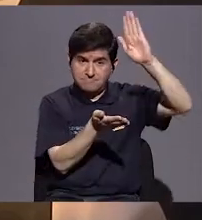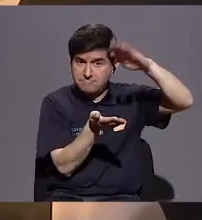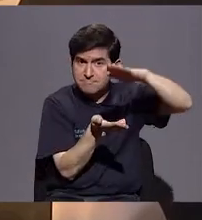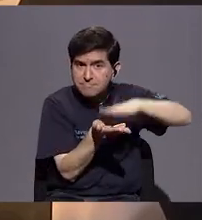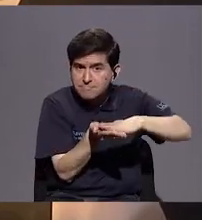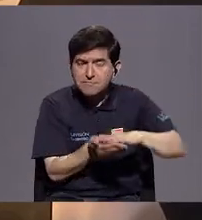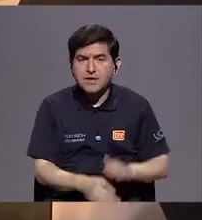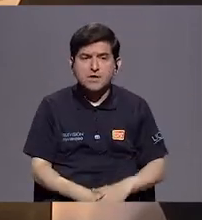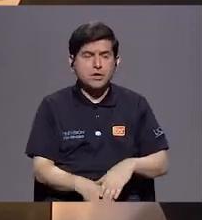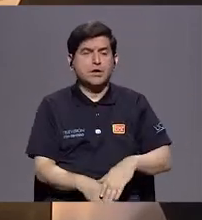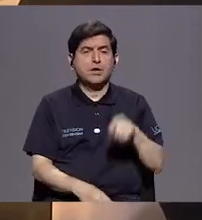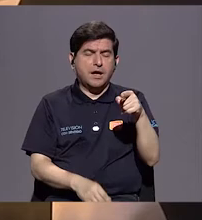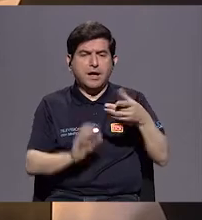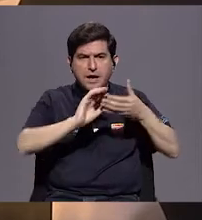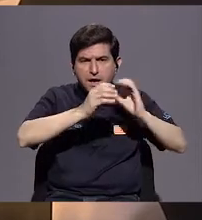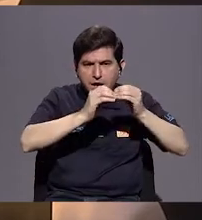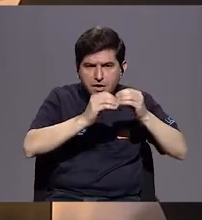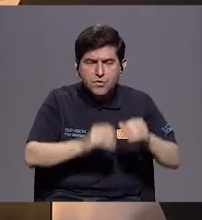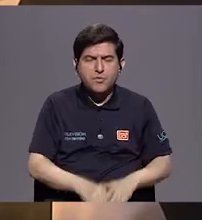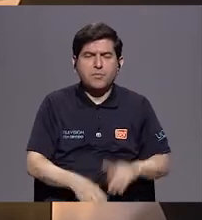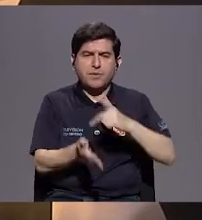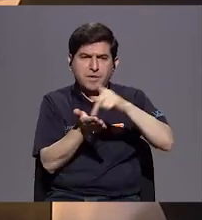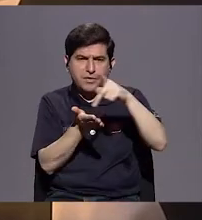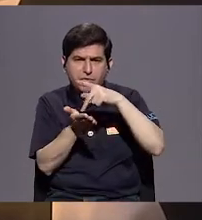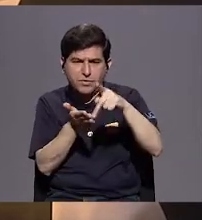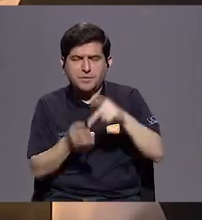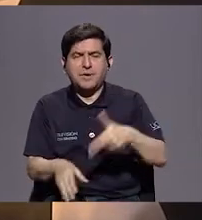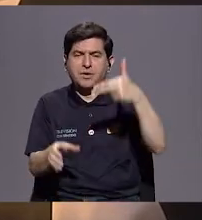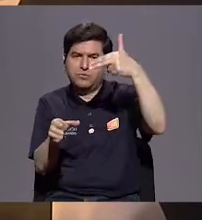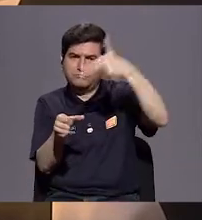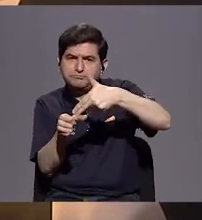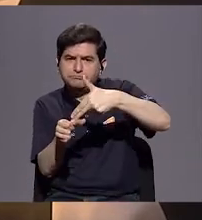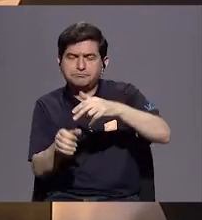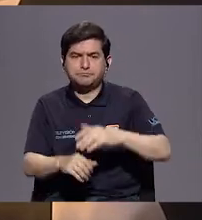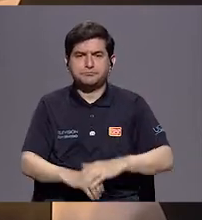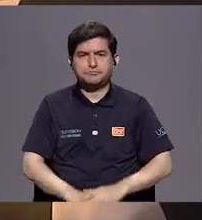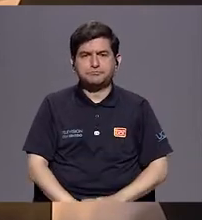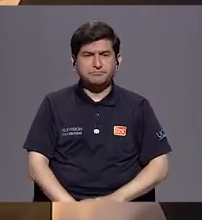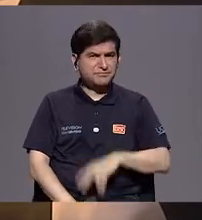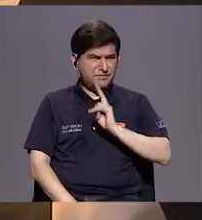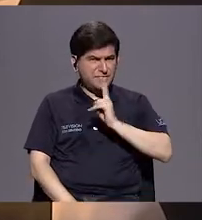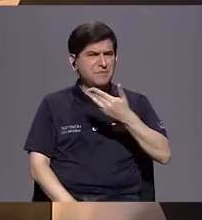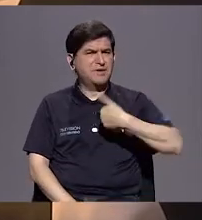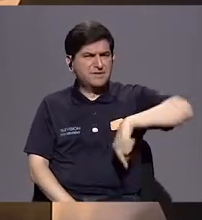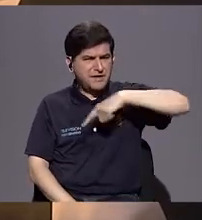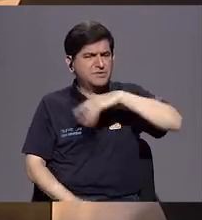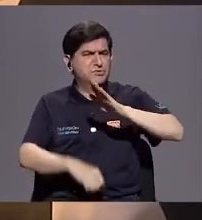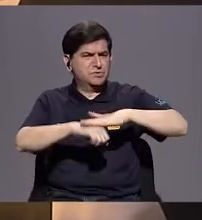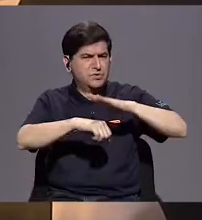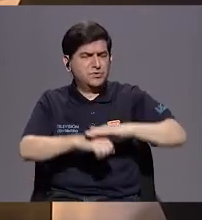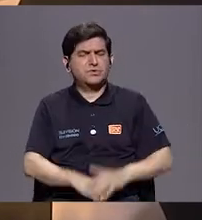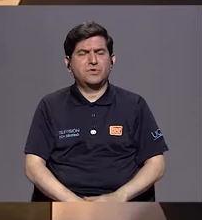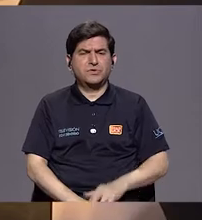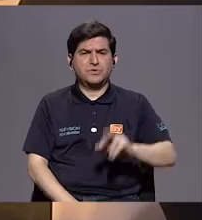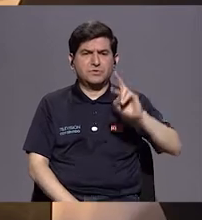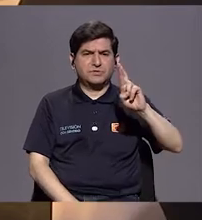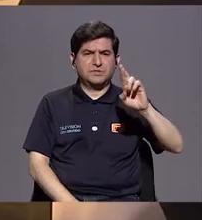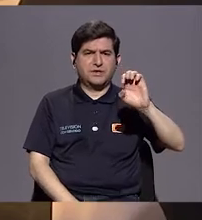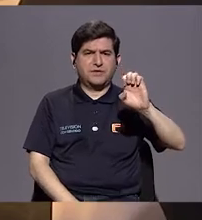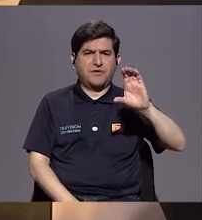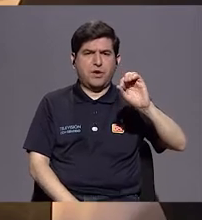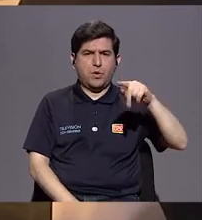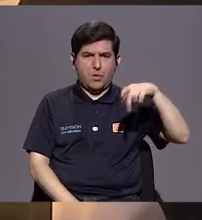incluso la cuota, el aporte o la facturación petrolera. O sea, de verdad, tenemos que permitir que un recope. Sin embargo,